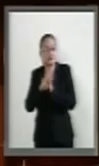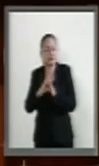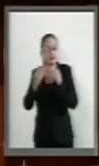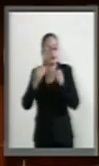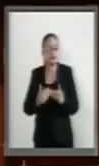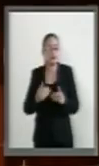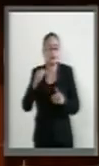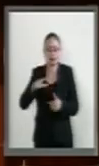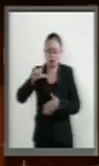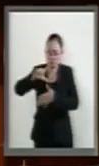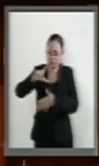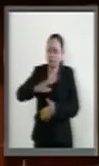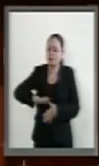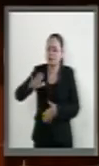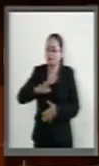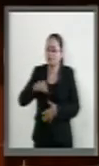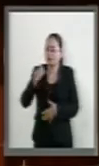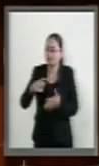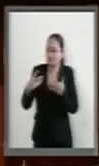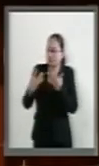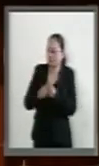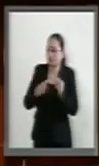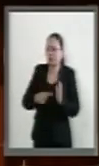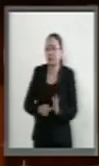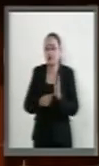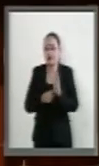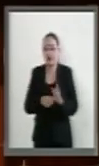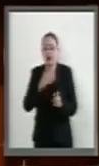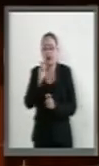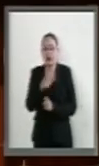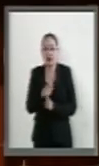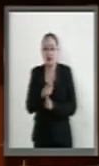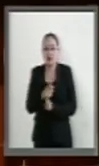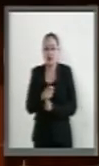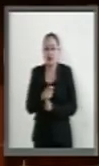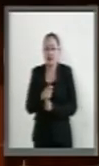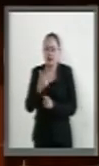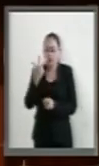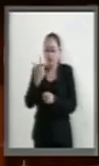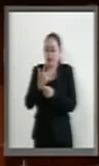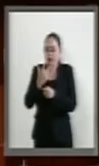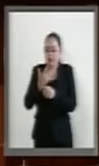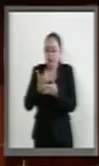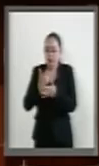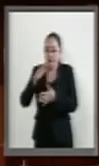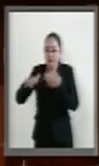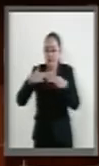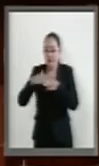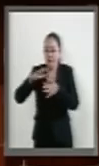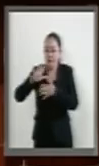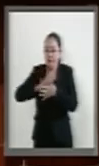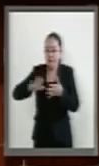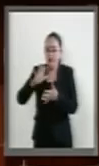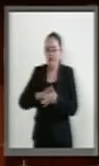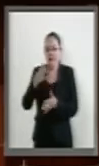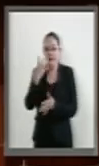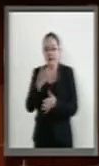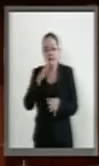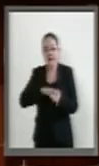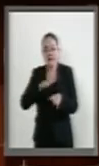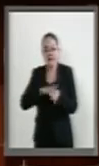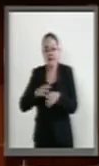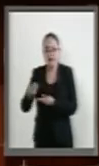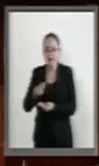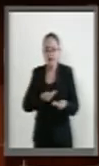un espacio que en conjunto representa la octava economía mundial, la cuarta economía más dinámica,